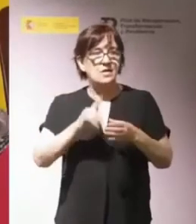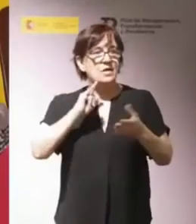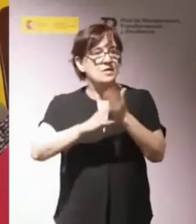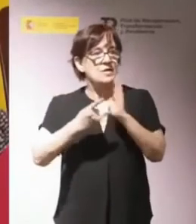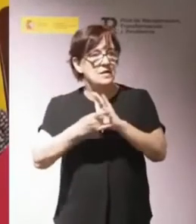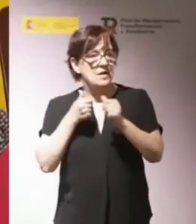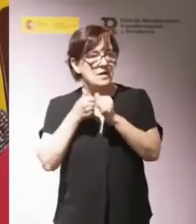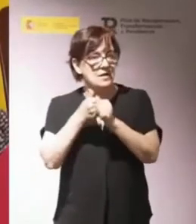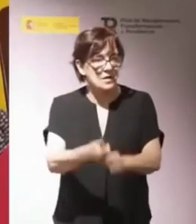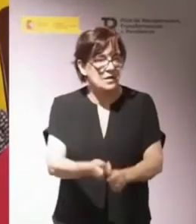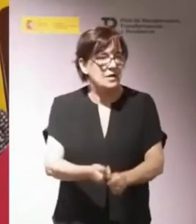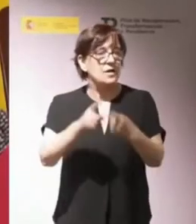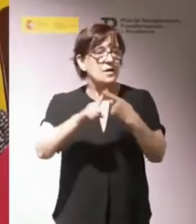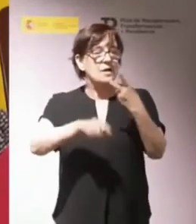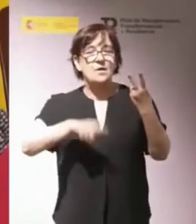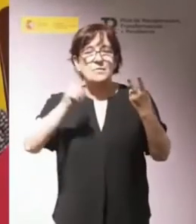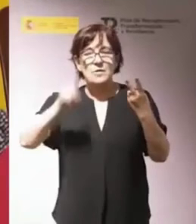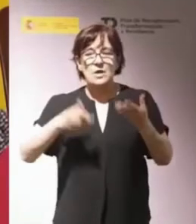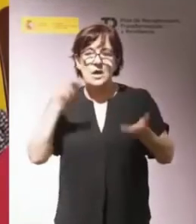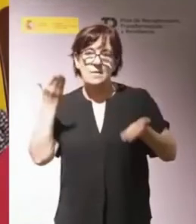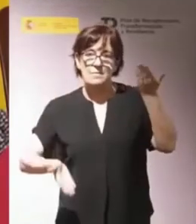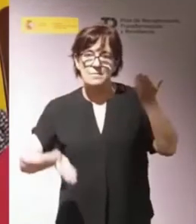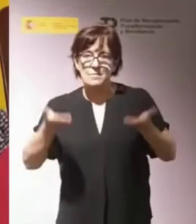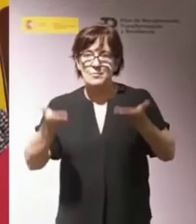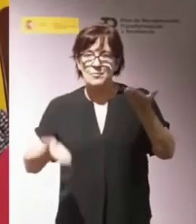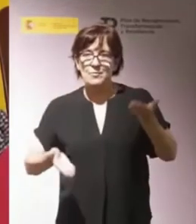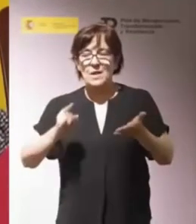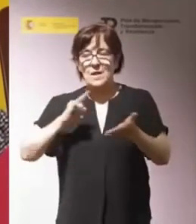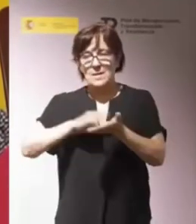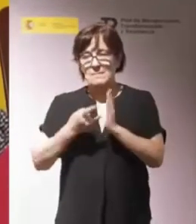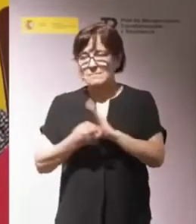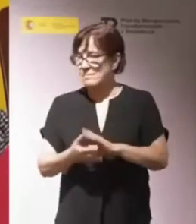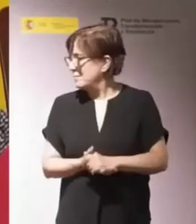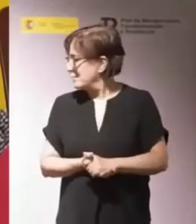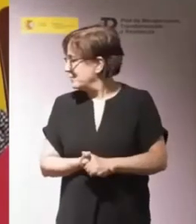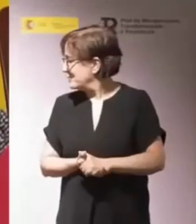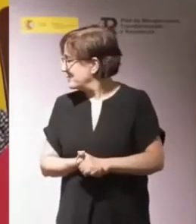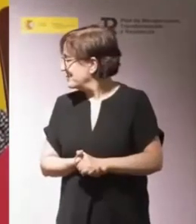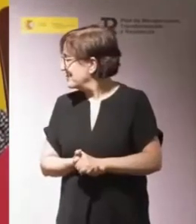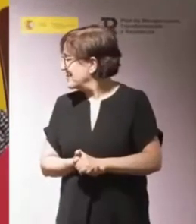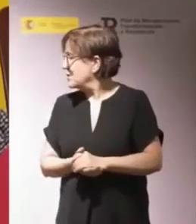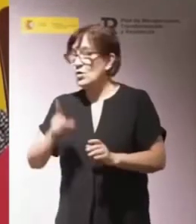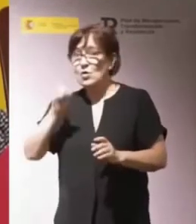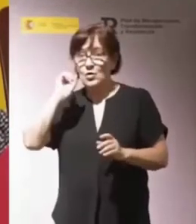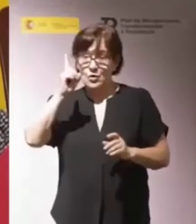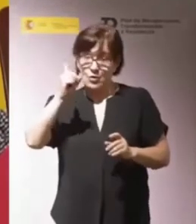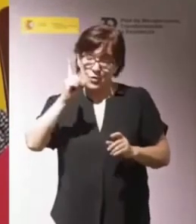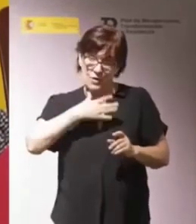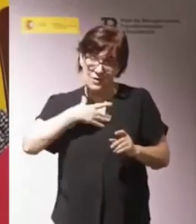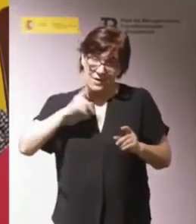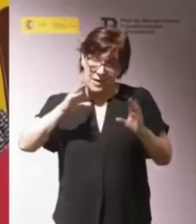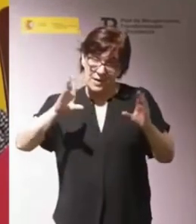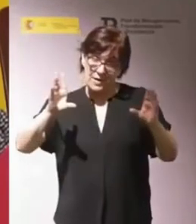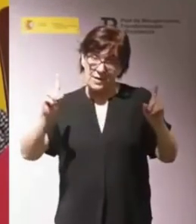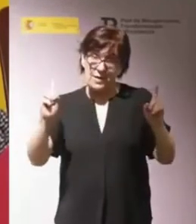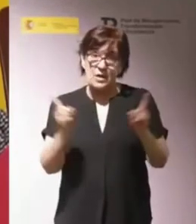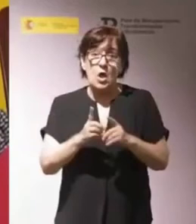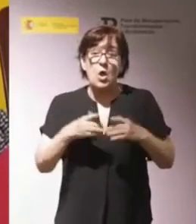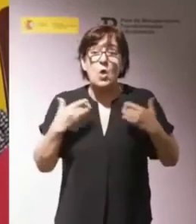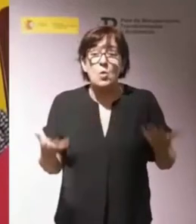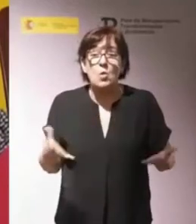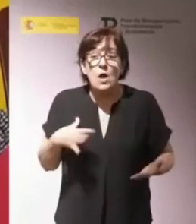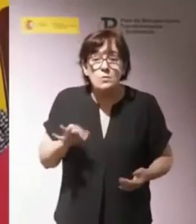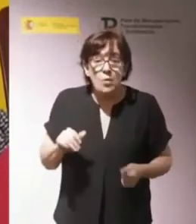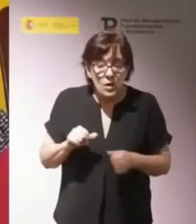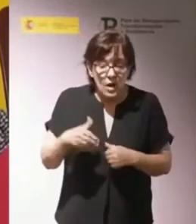seguimiento, monetarización y evaluación del plan. Hay solamente una cosa que quería sintetizar, que es cuál puede